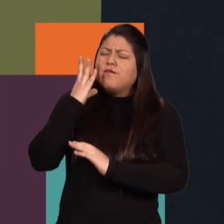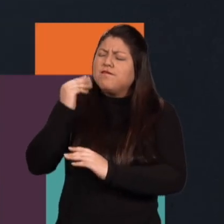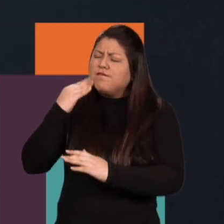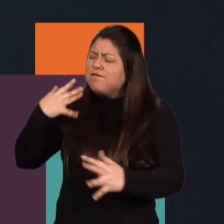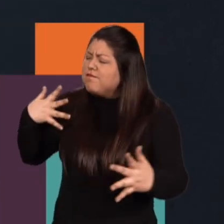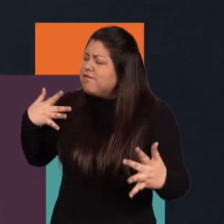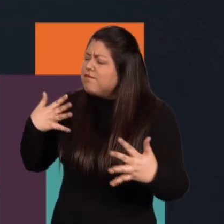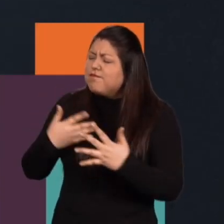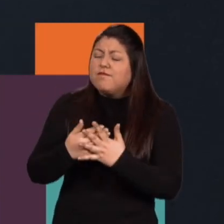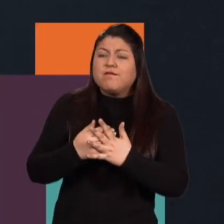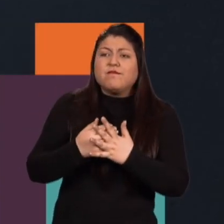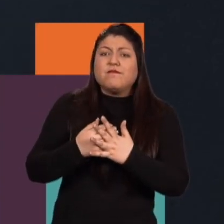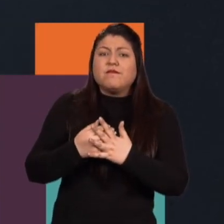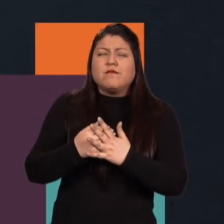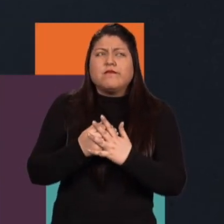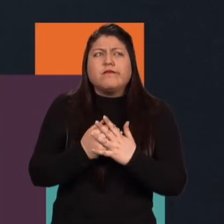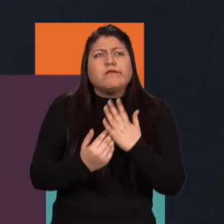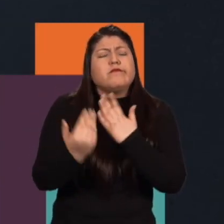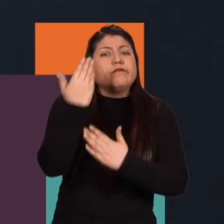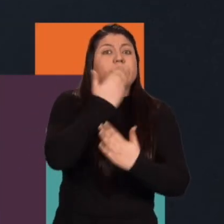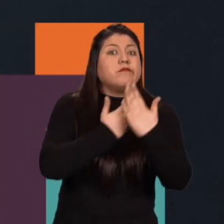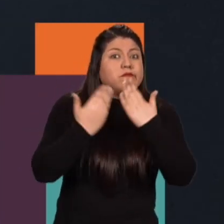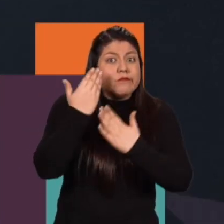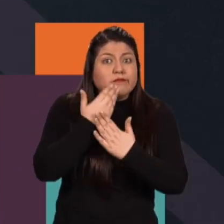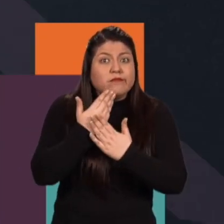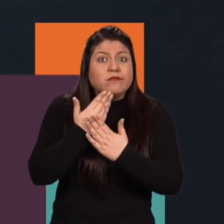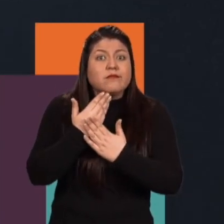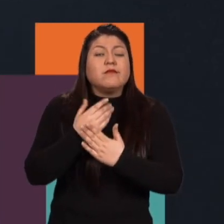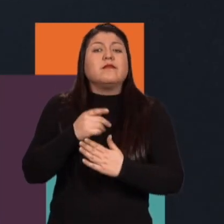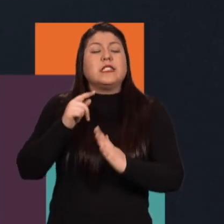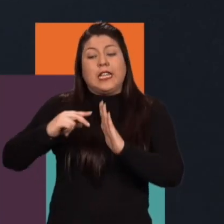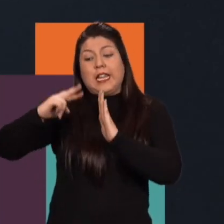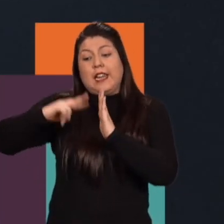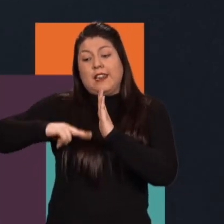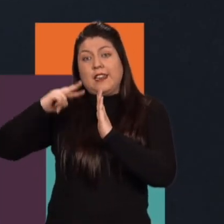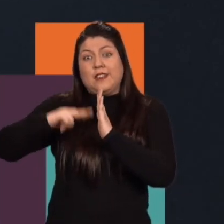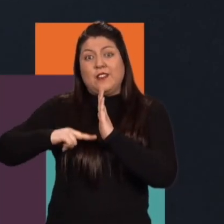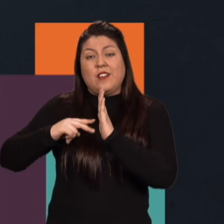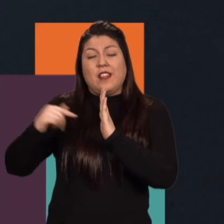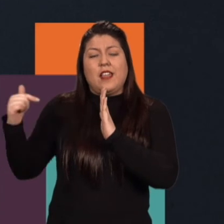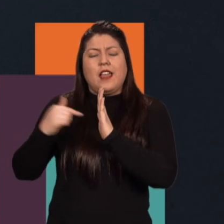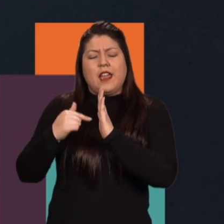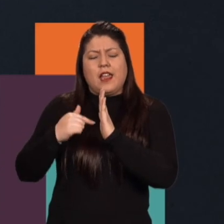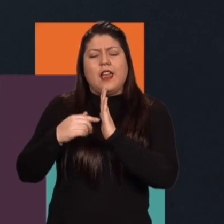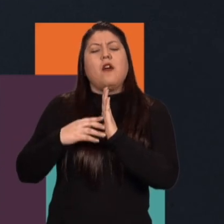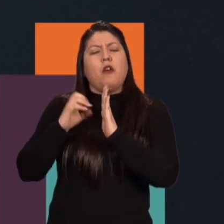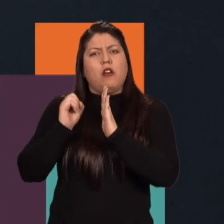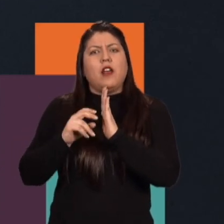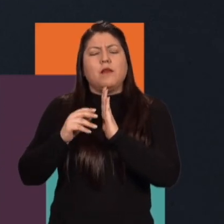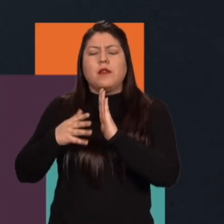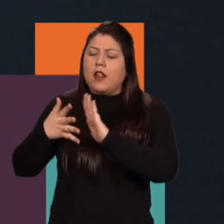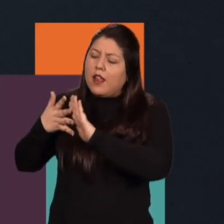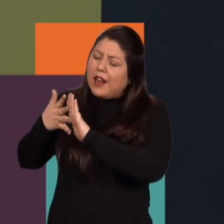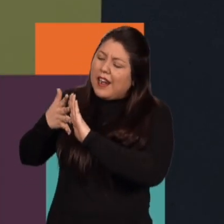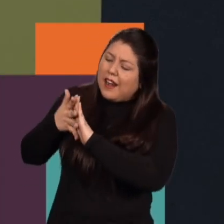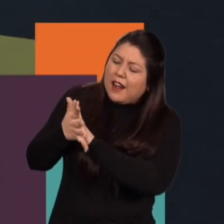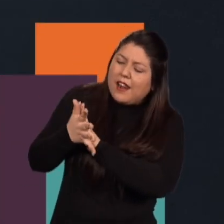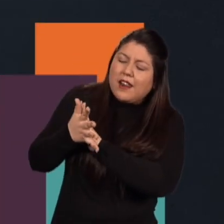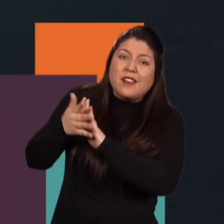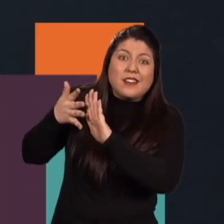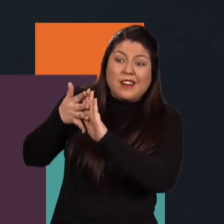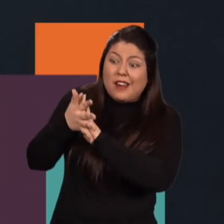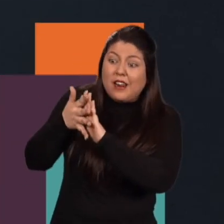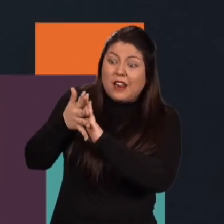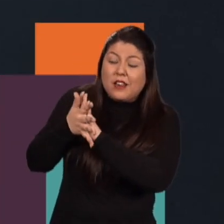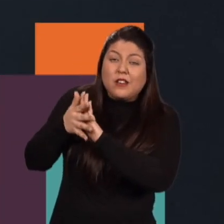cultura su información su bagaje a partir de la lectura pues evidentemente es la